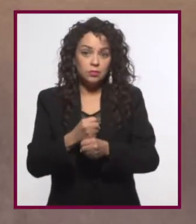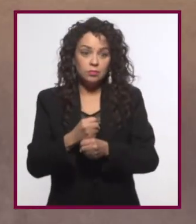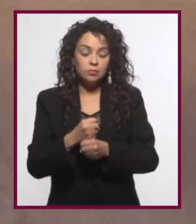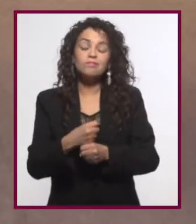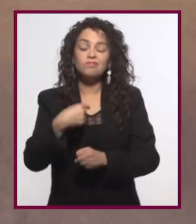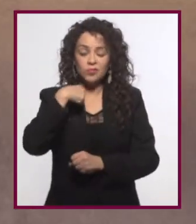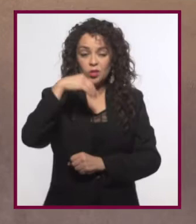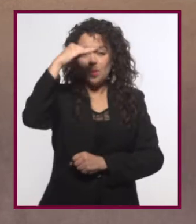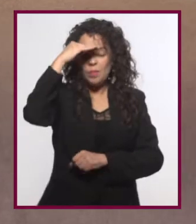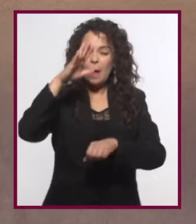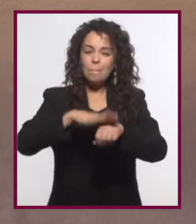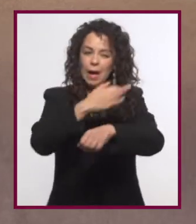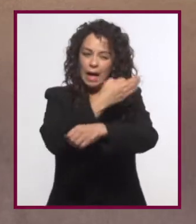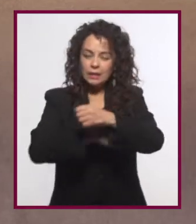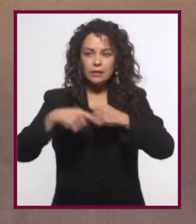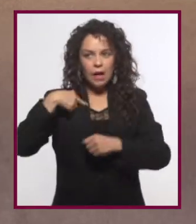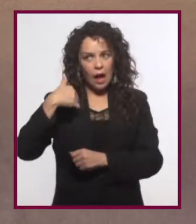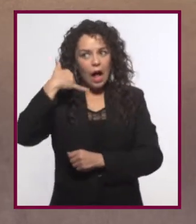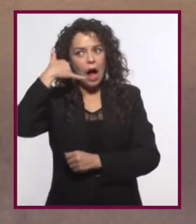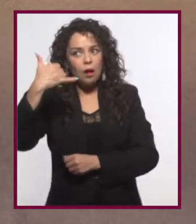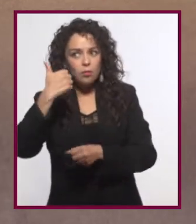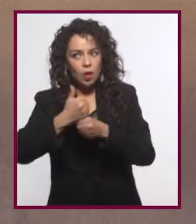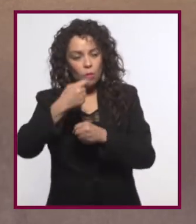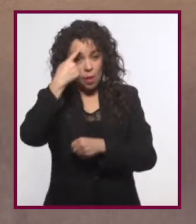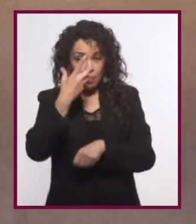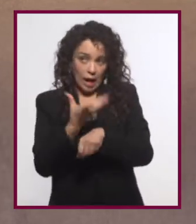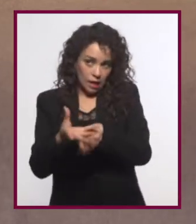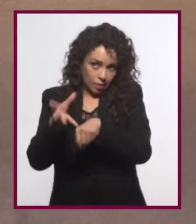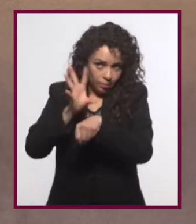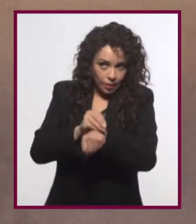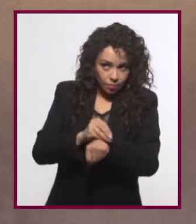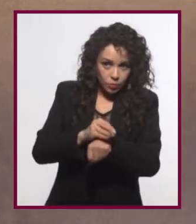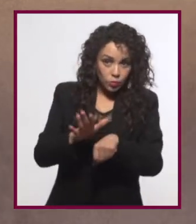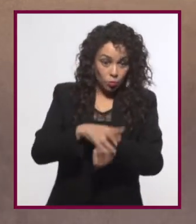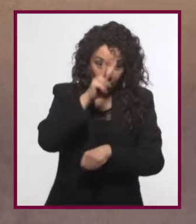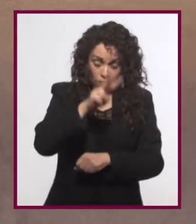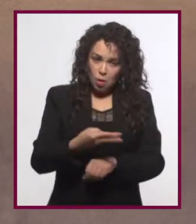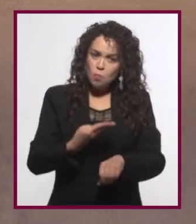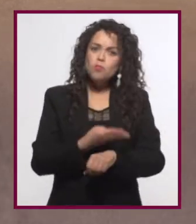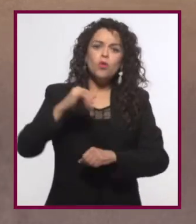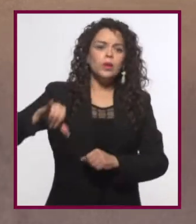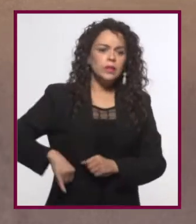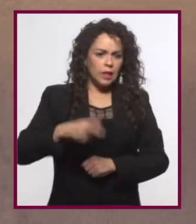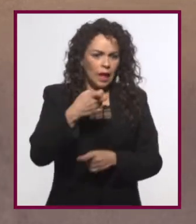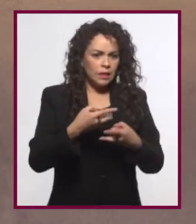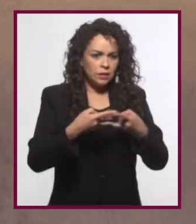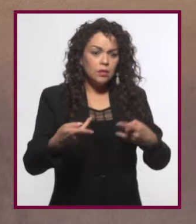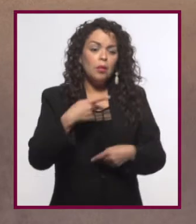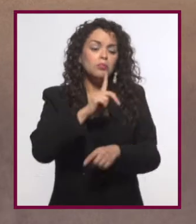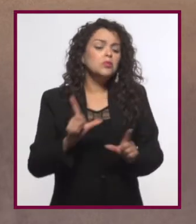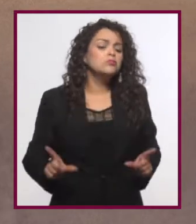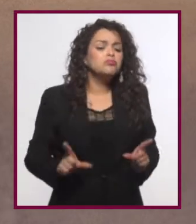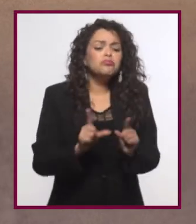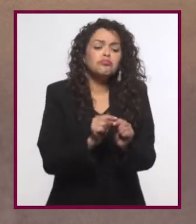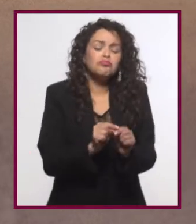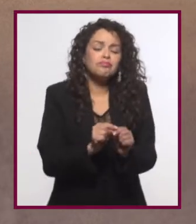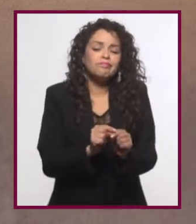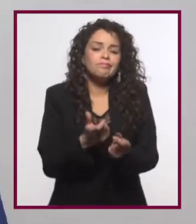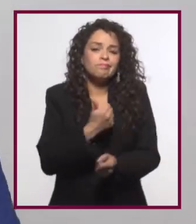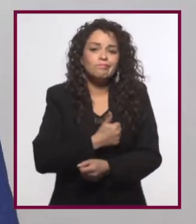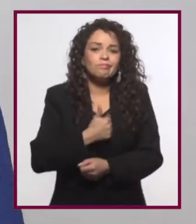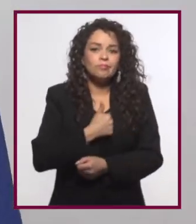Pensaba hablarle más tarde para ver si me da permiso de seguir con la historia. Se me hizo muy interesante, aunque es muy cortita.